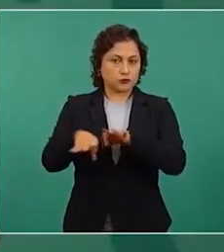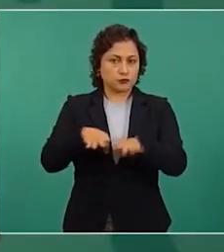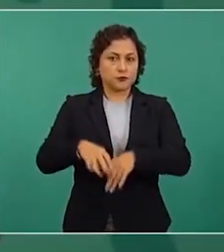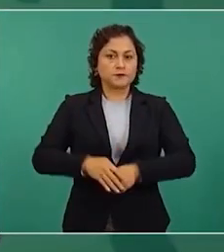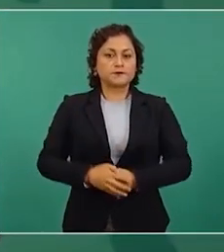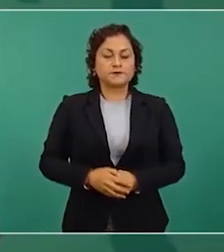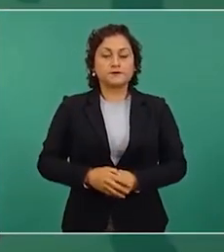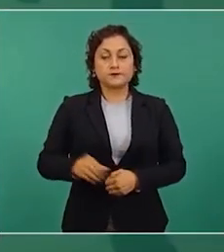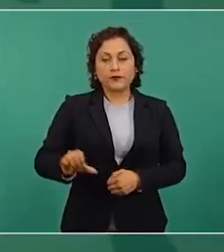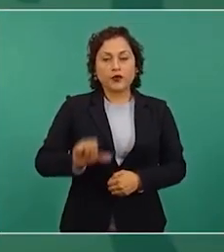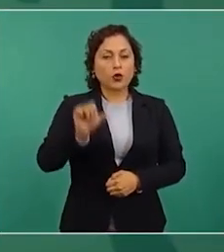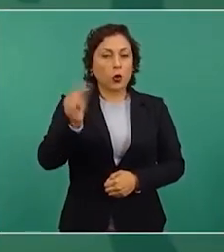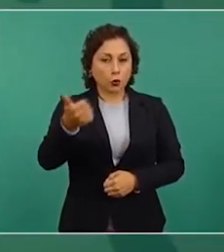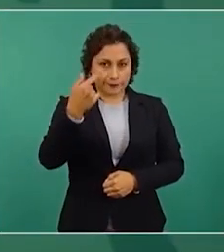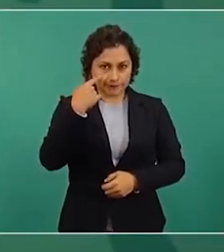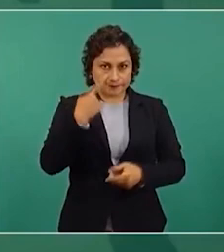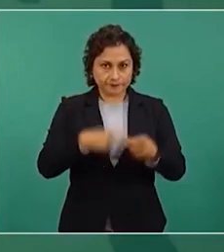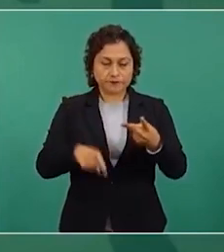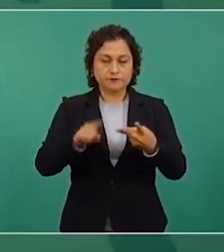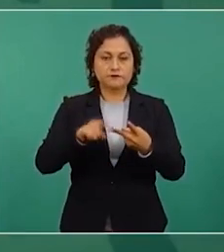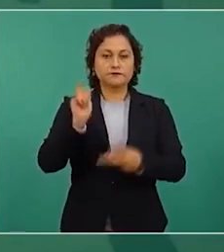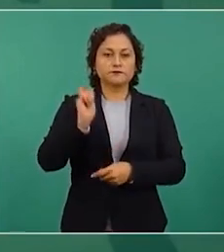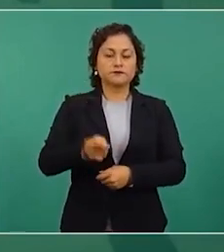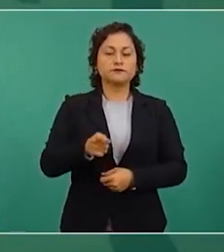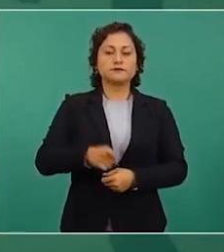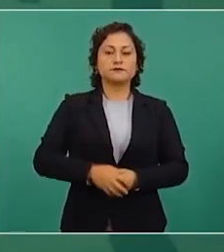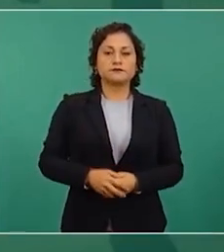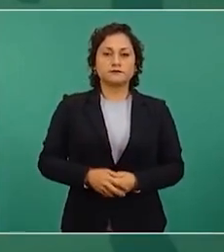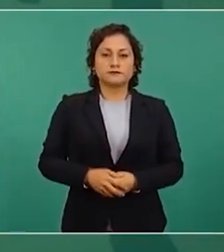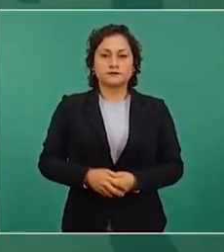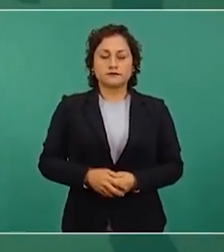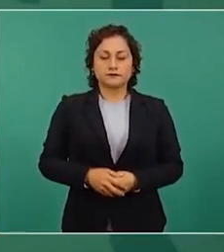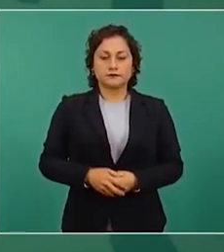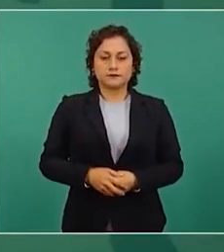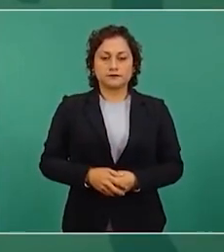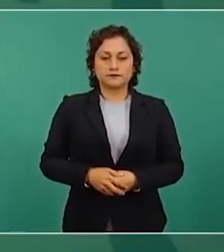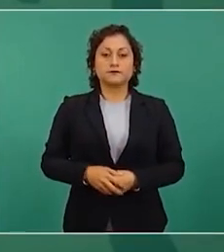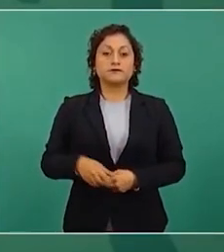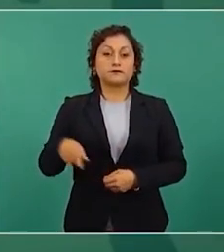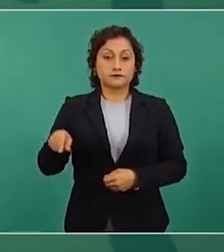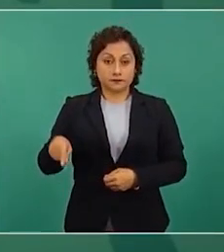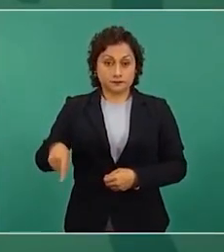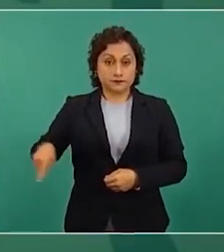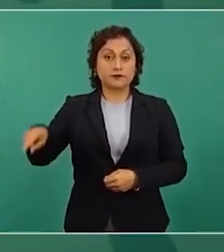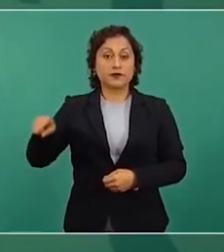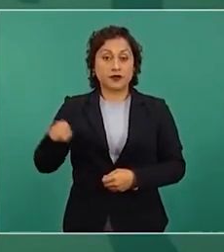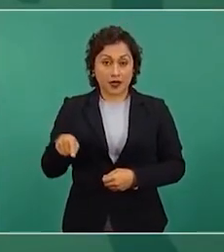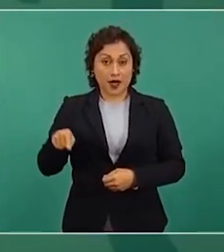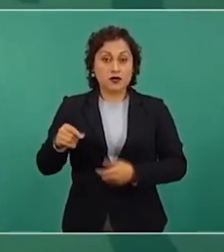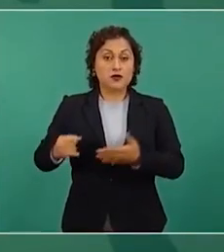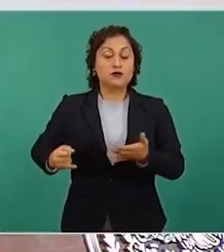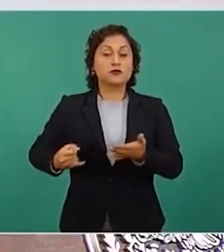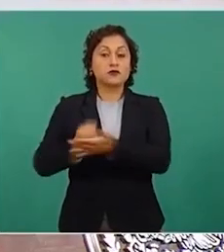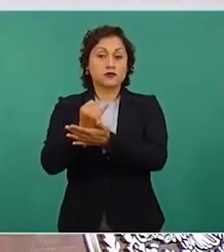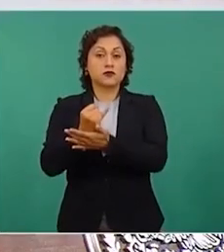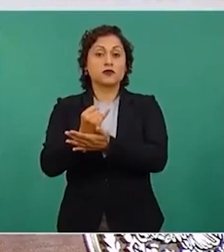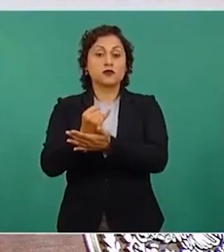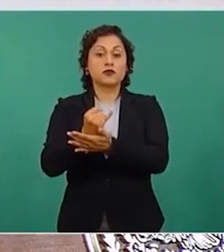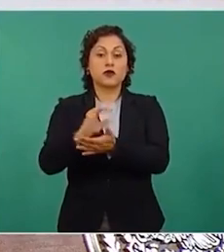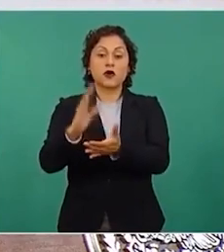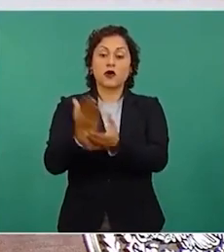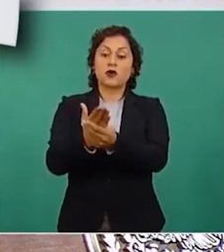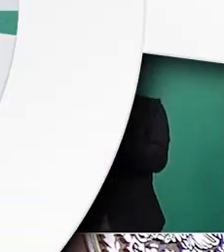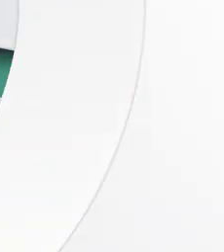fue que mantuvieron también reservado en secreto el expediente de